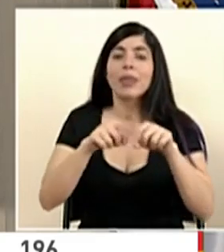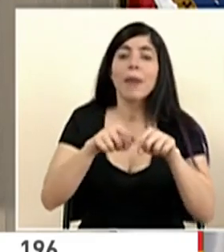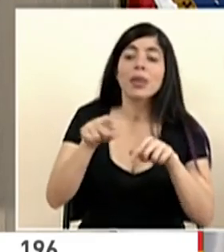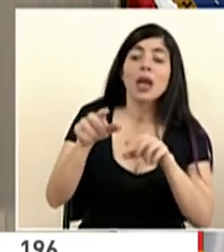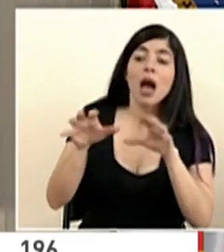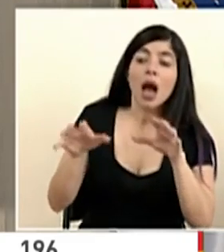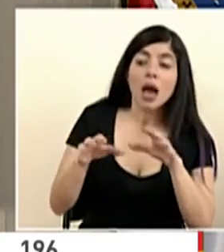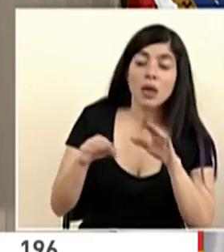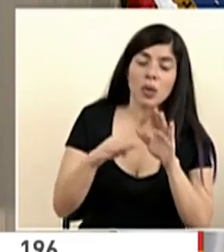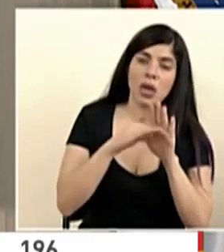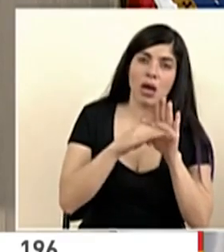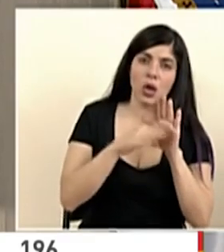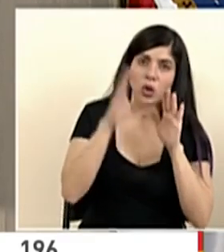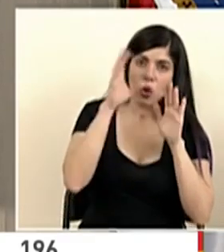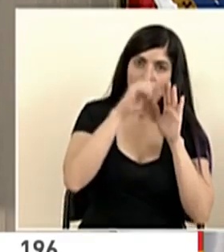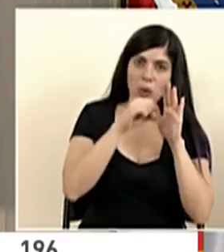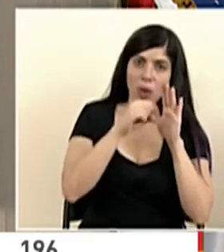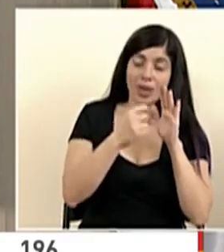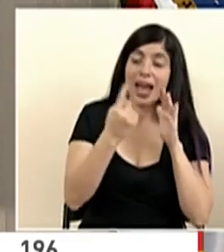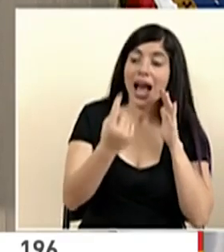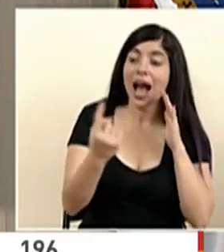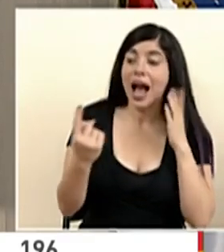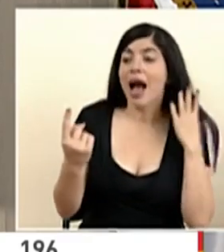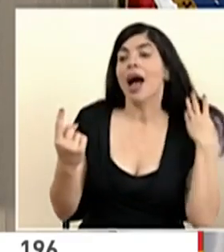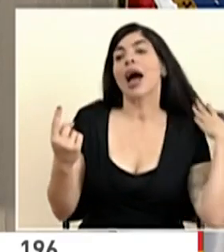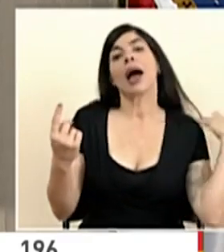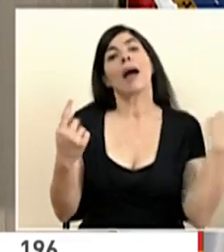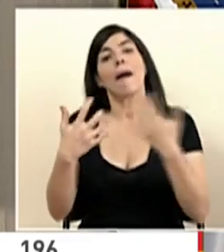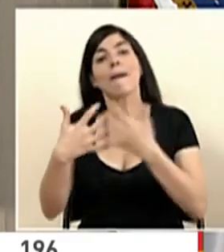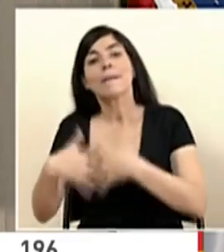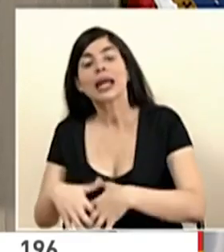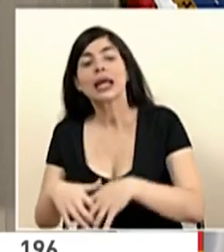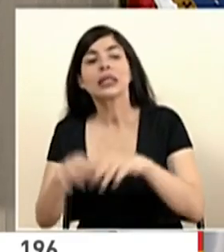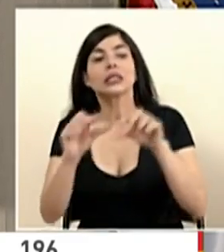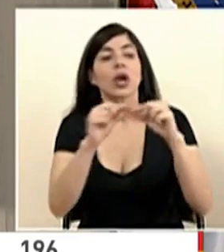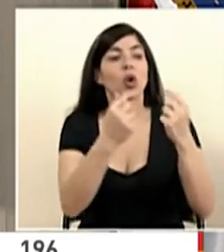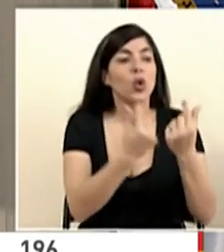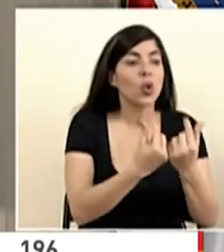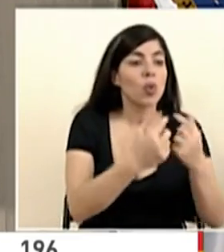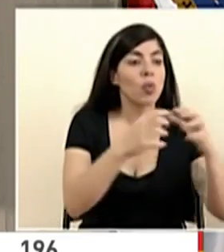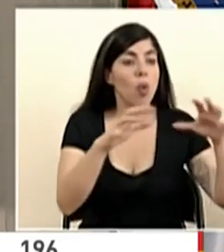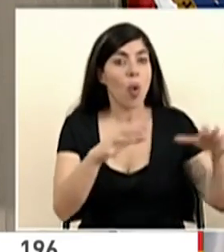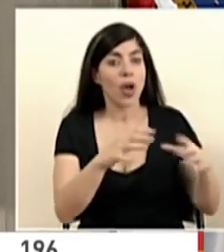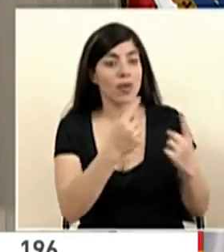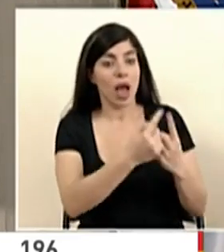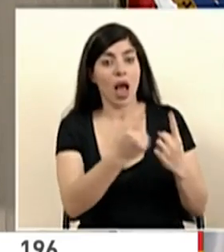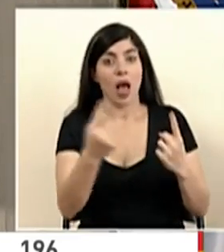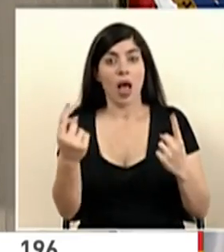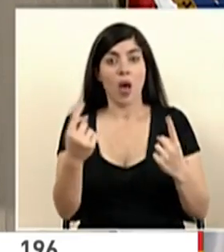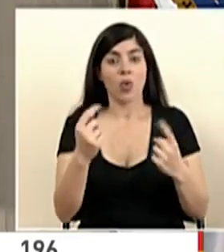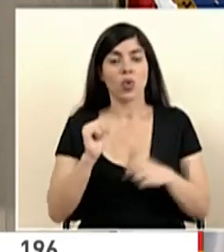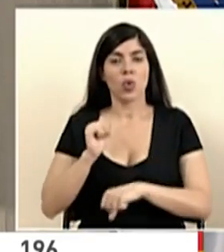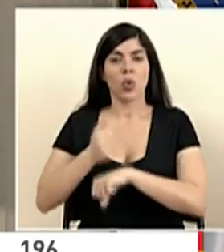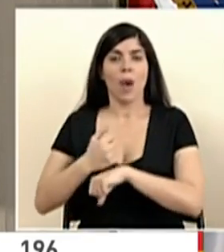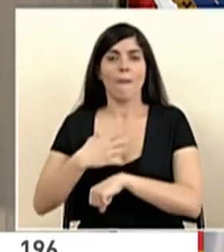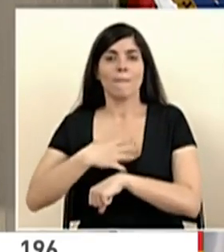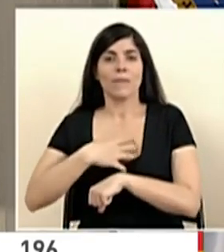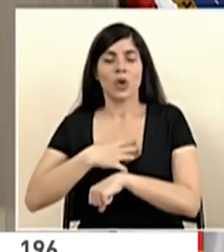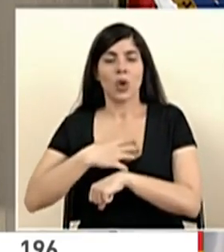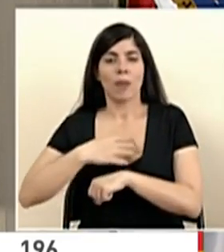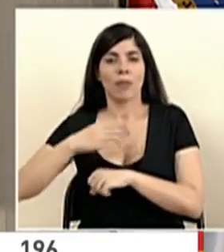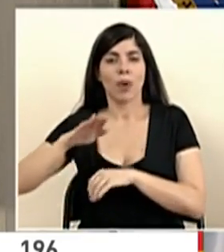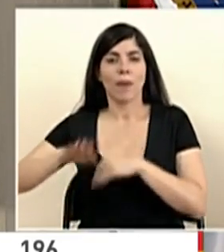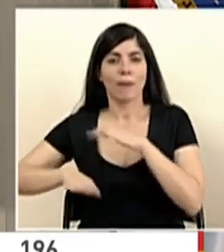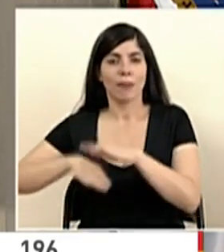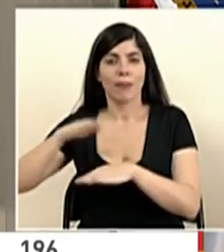actividad, así cada sector, cada empresa, cada actividad va a hacer su propio protocolo siguiendo una